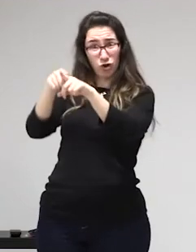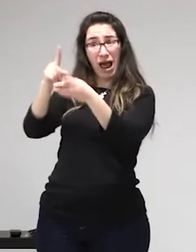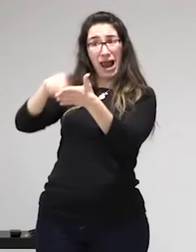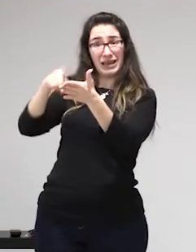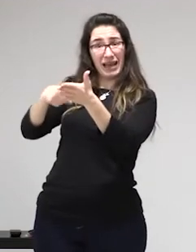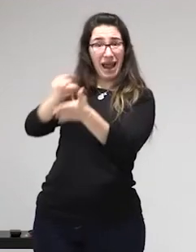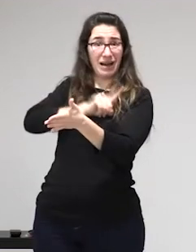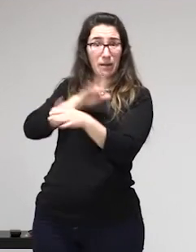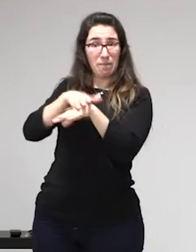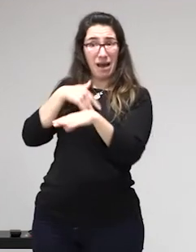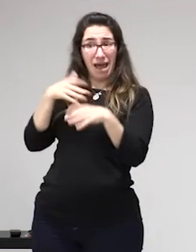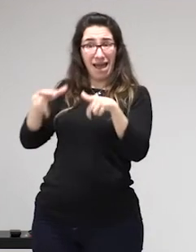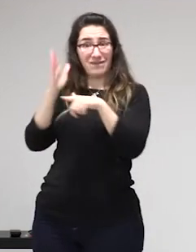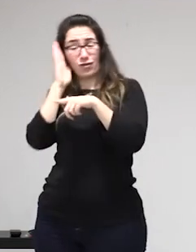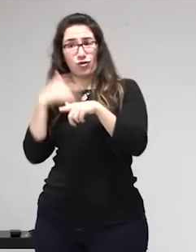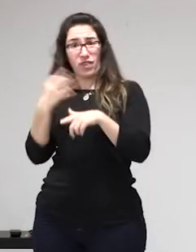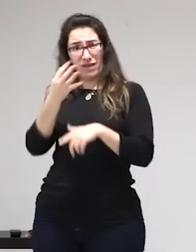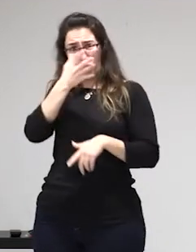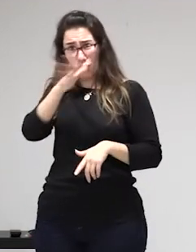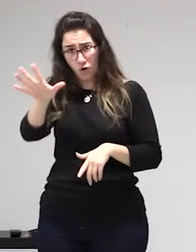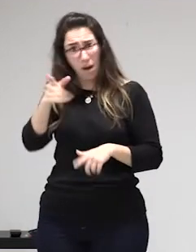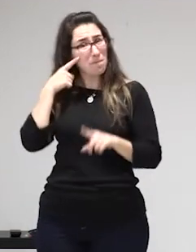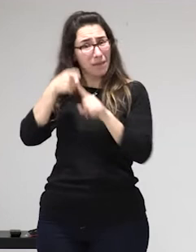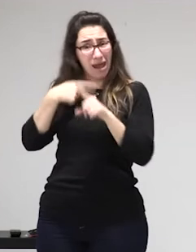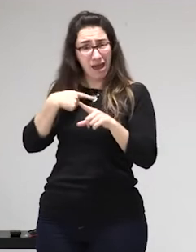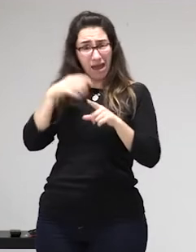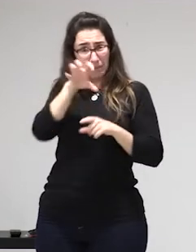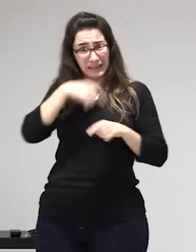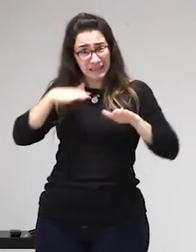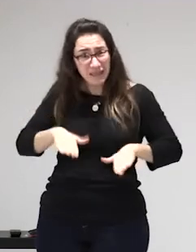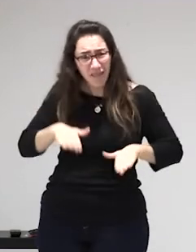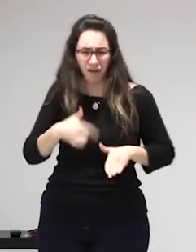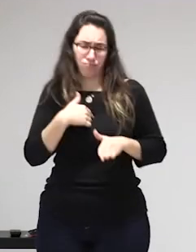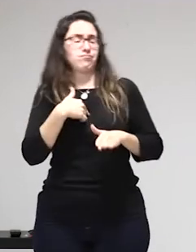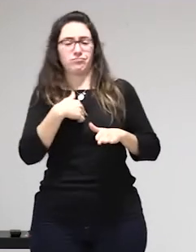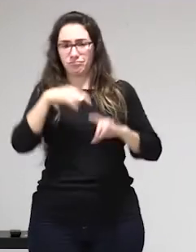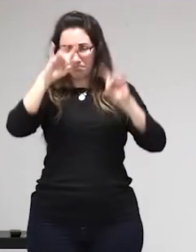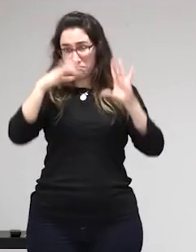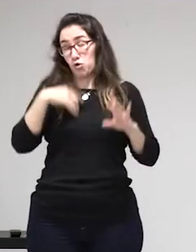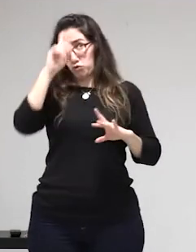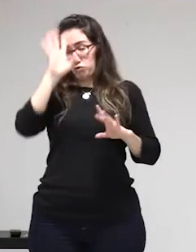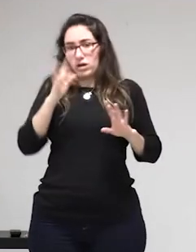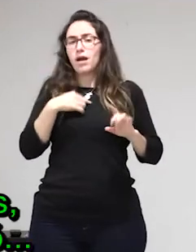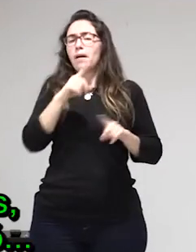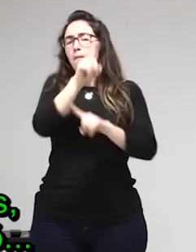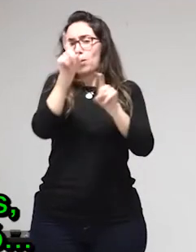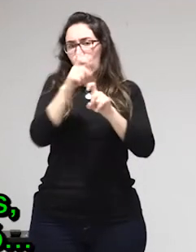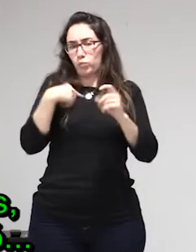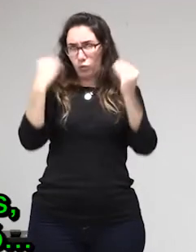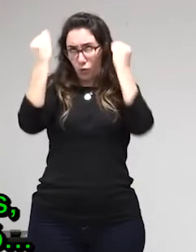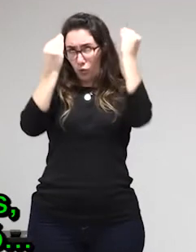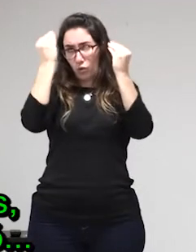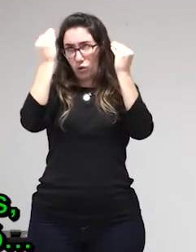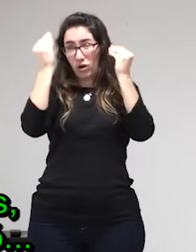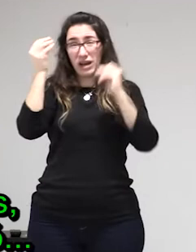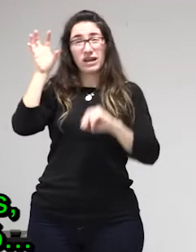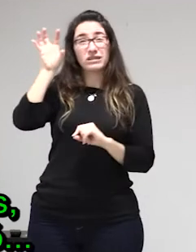darle protección a ella a su familia hay gente que denuncia y luego consideran o sea no procede y al final